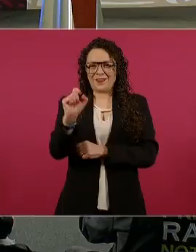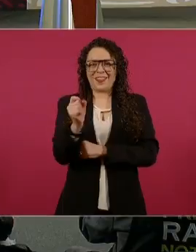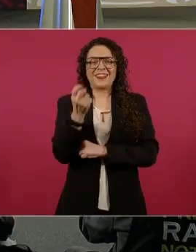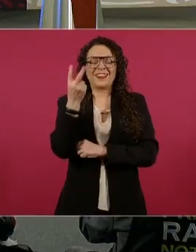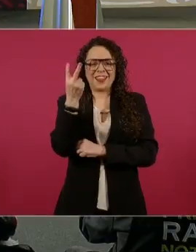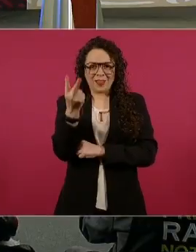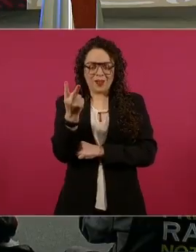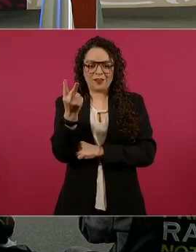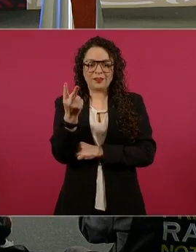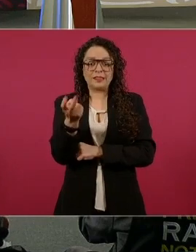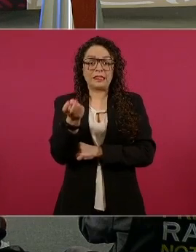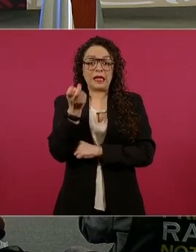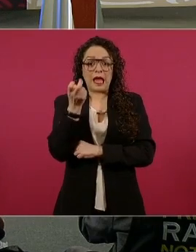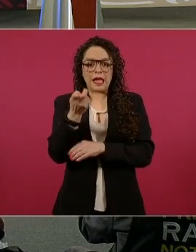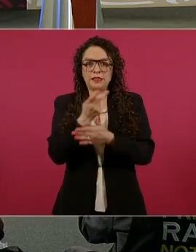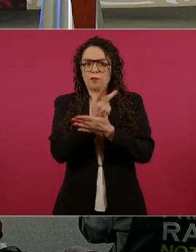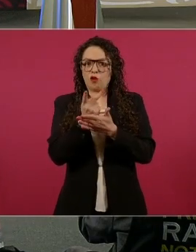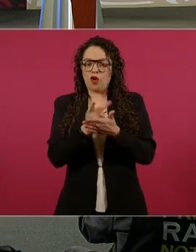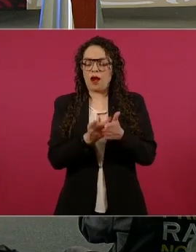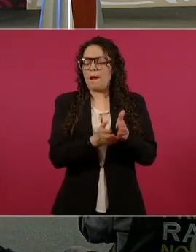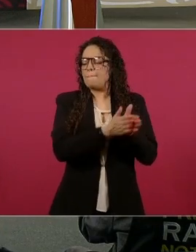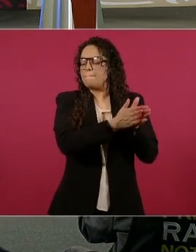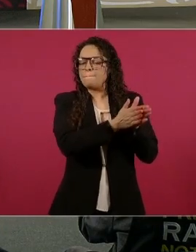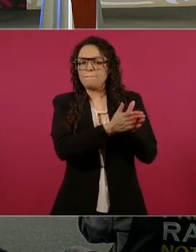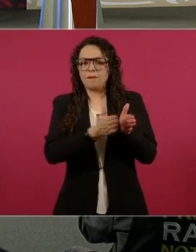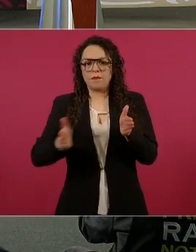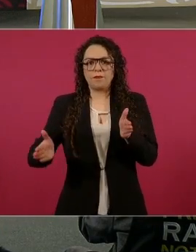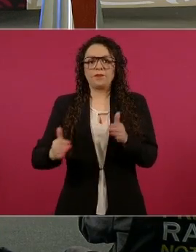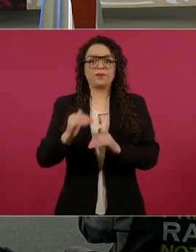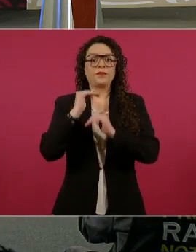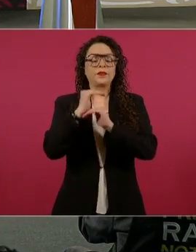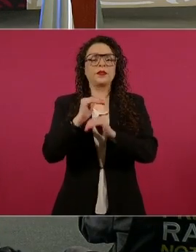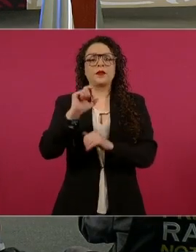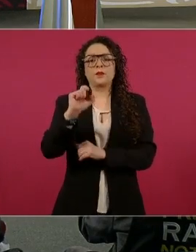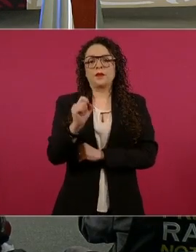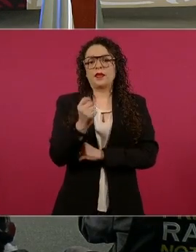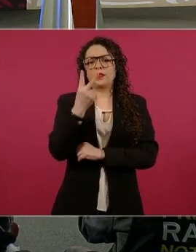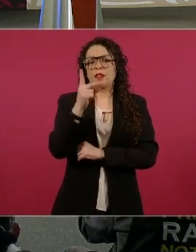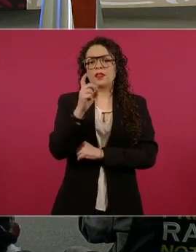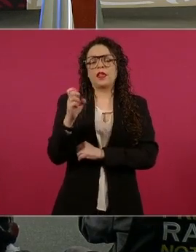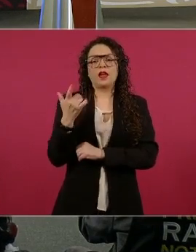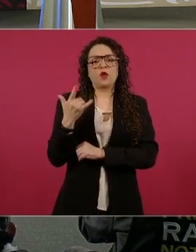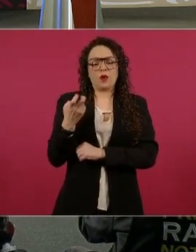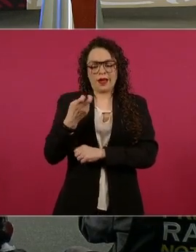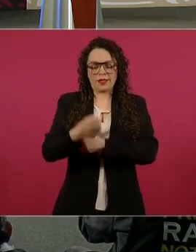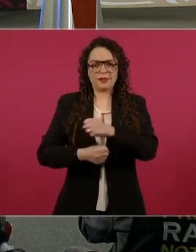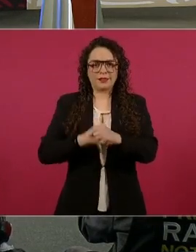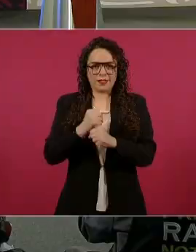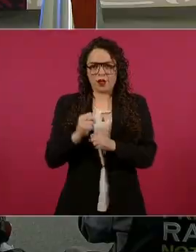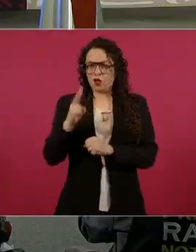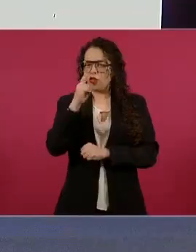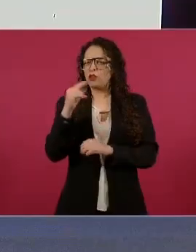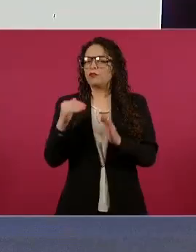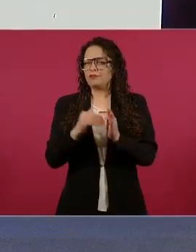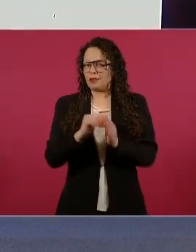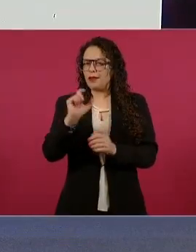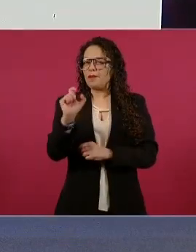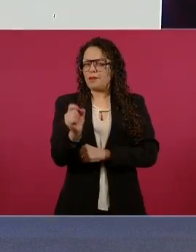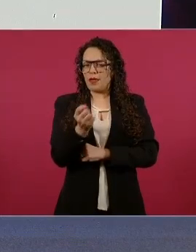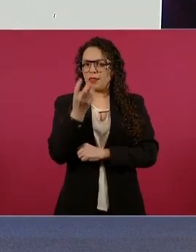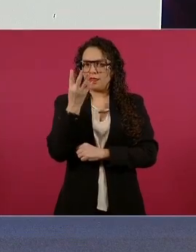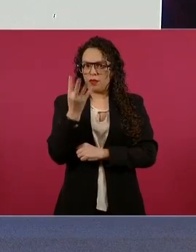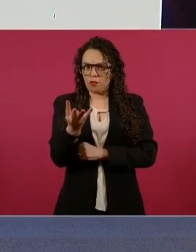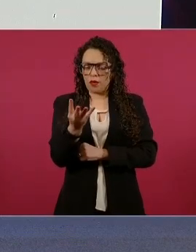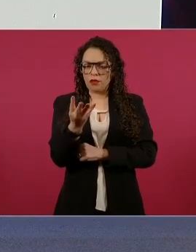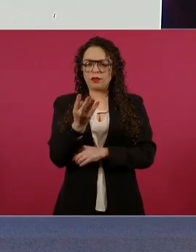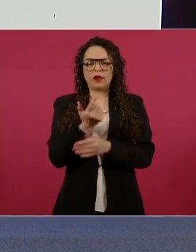cierra, o tenemos las cifras, hasta el 22 de julio de 2024. Aquí, a la fecha,